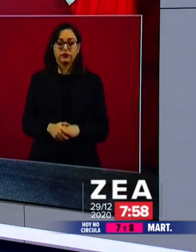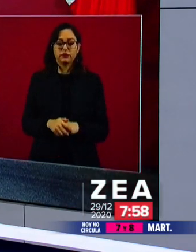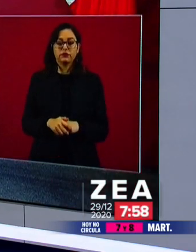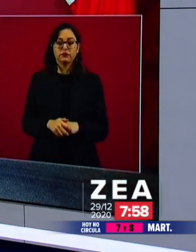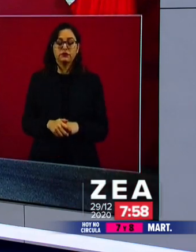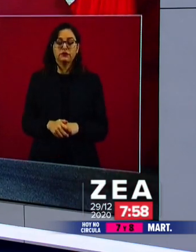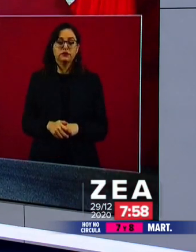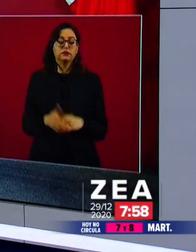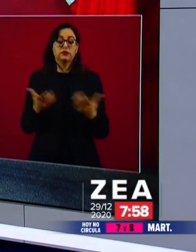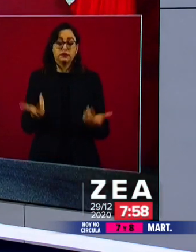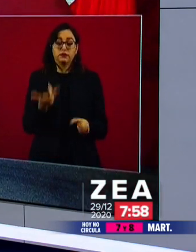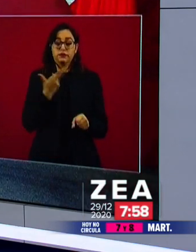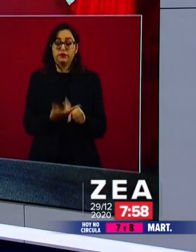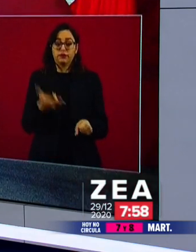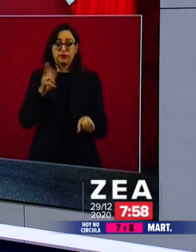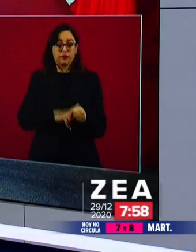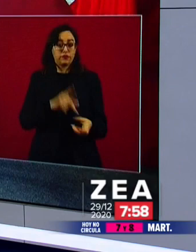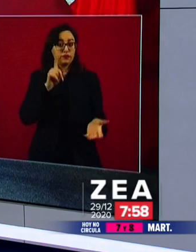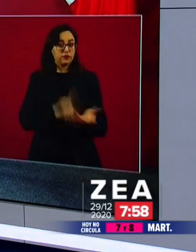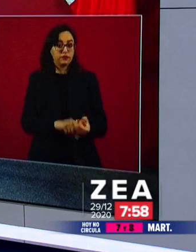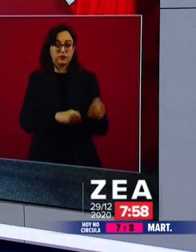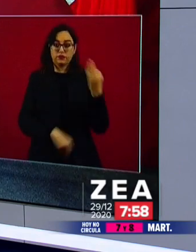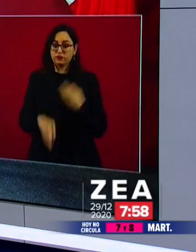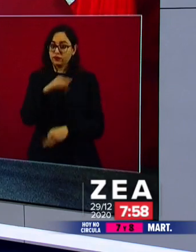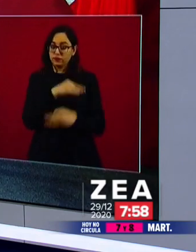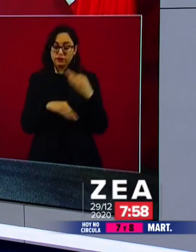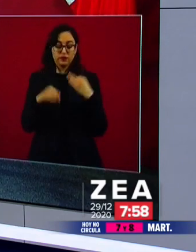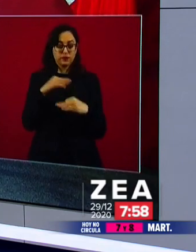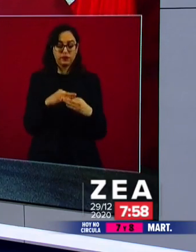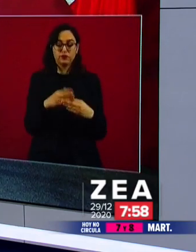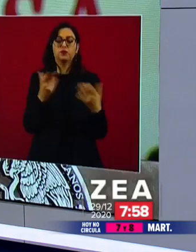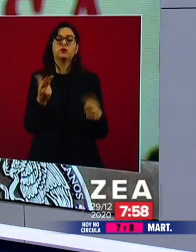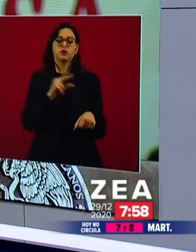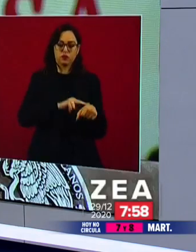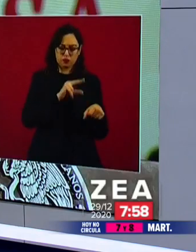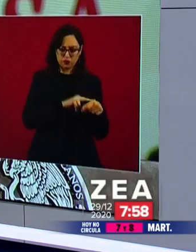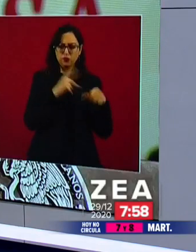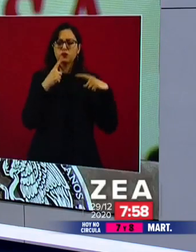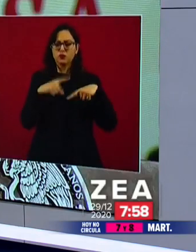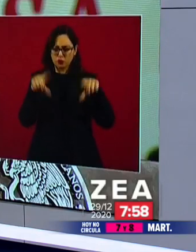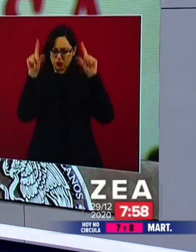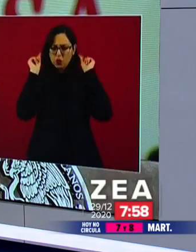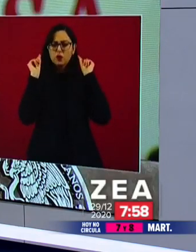Obrador agradeció el trabajo que desempeñan para enfrentar la pandemia de COVID-19.